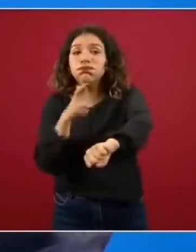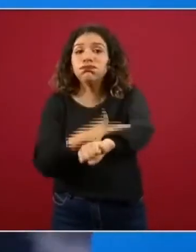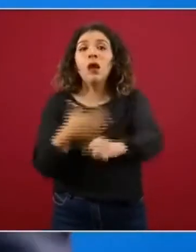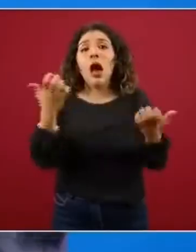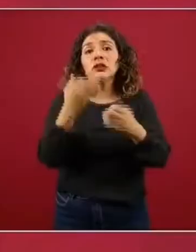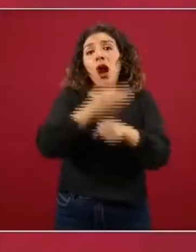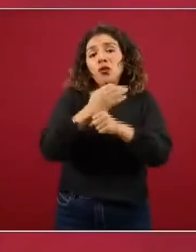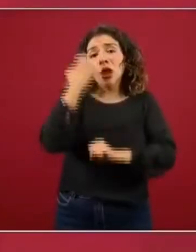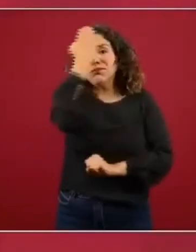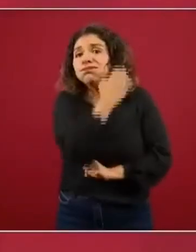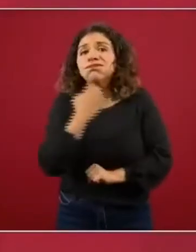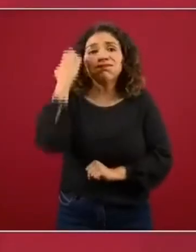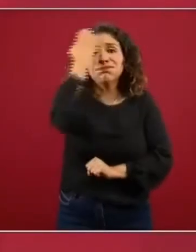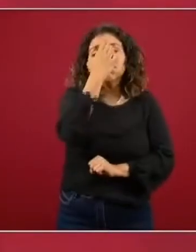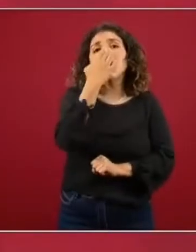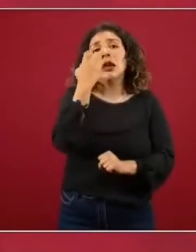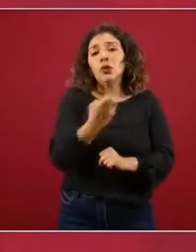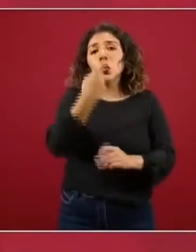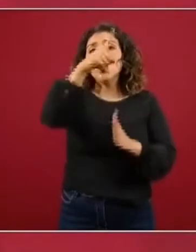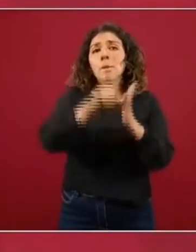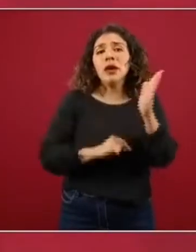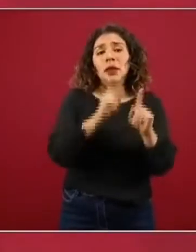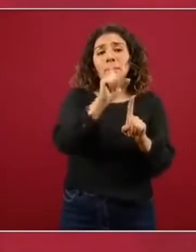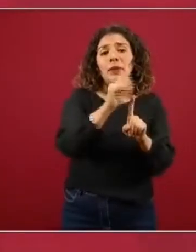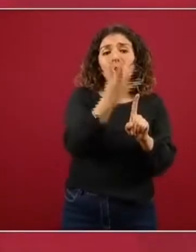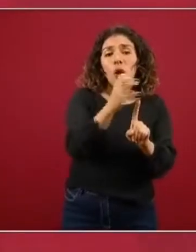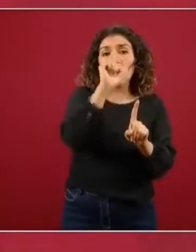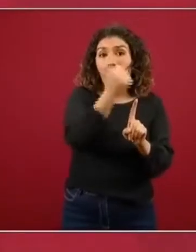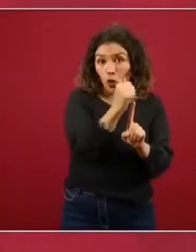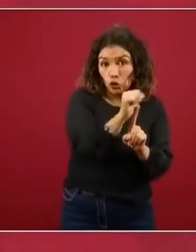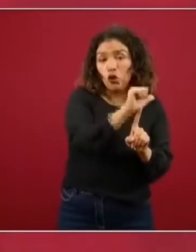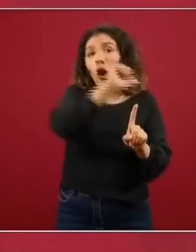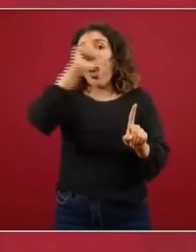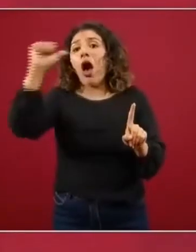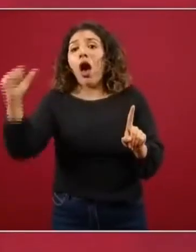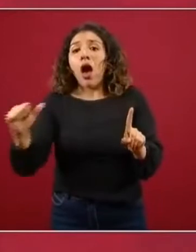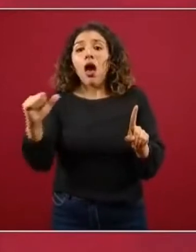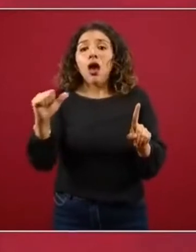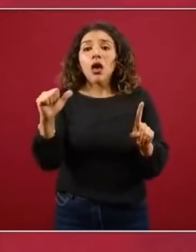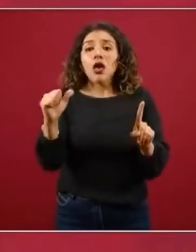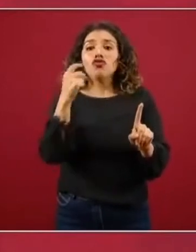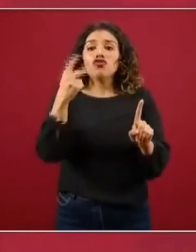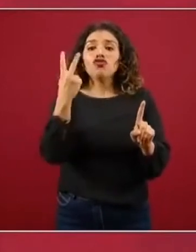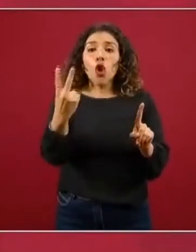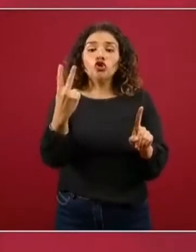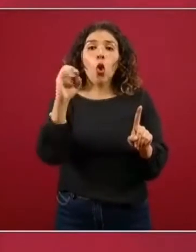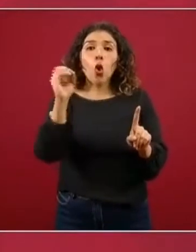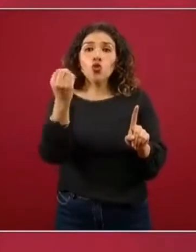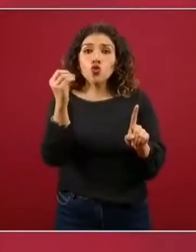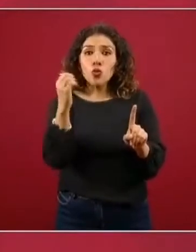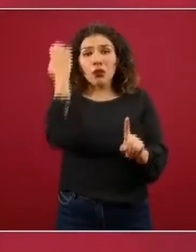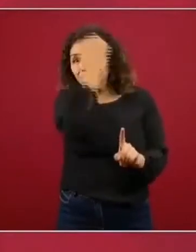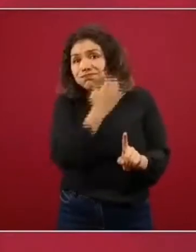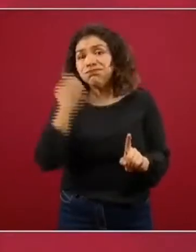evaluar en todo el mes del 24 de agosto al 2 de octubre